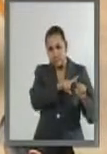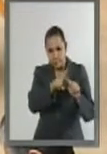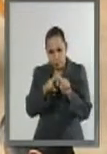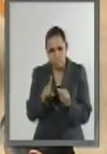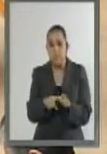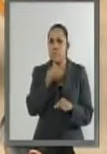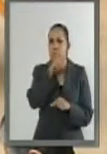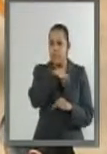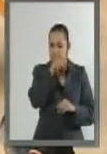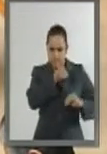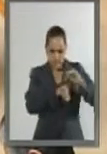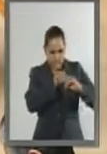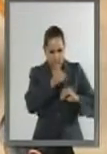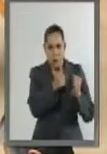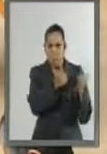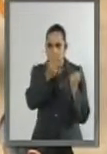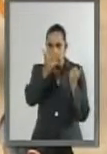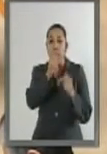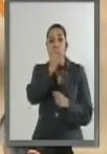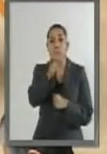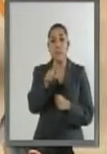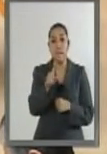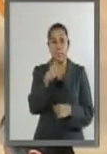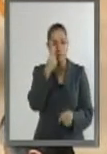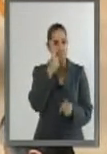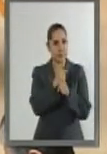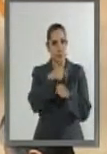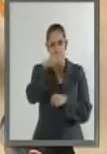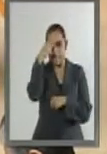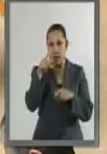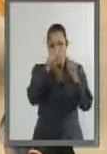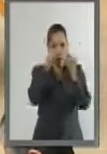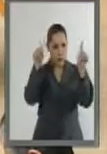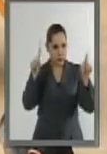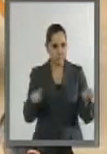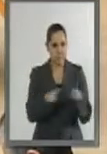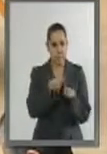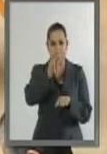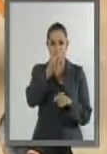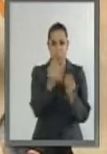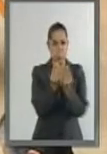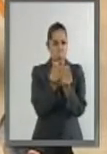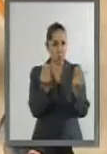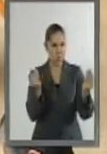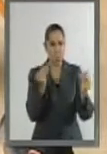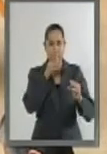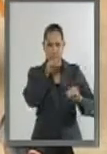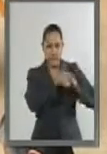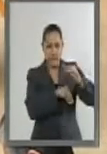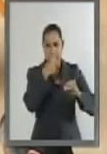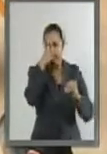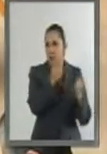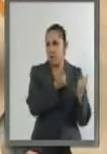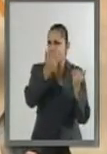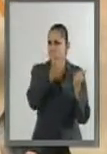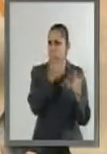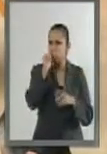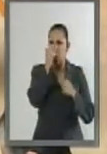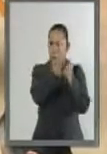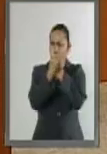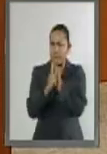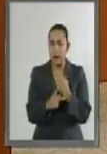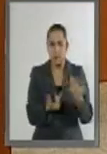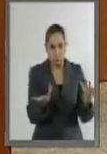planas. Estos avances son contundentes, pero también tenemos otra realidad innegable.